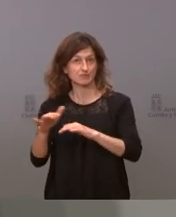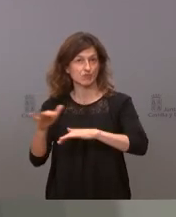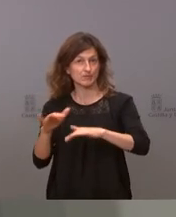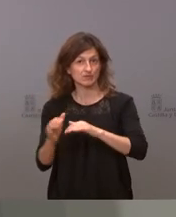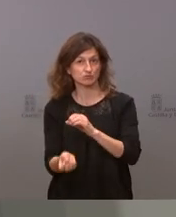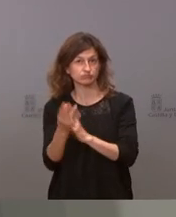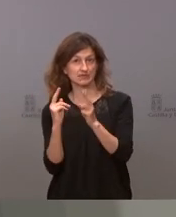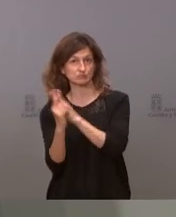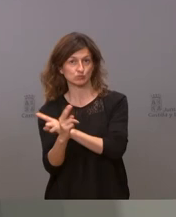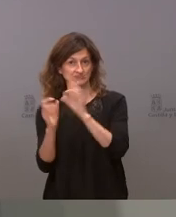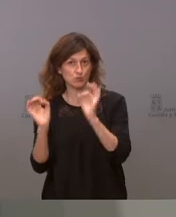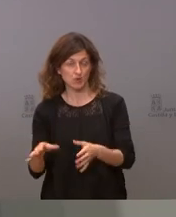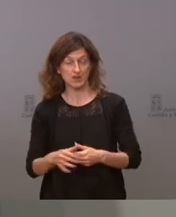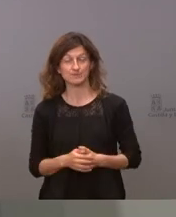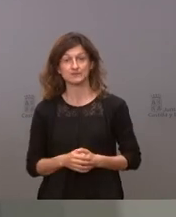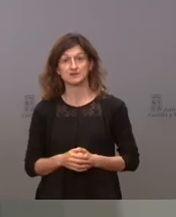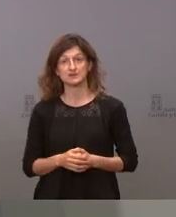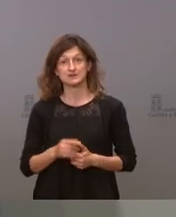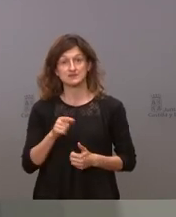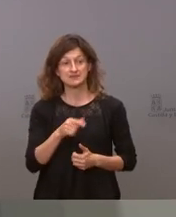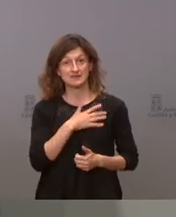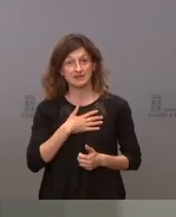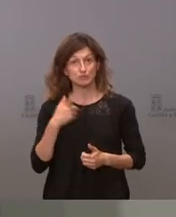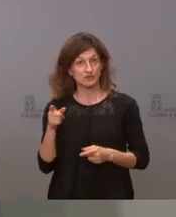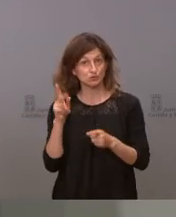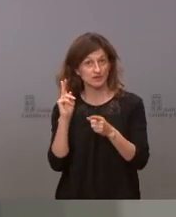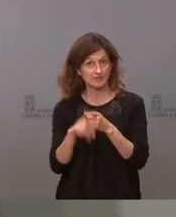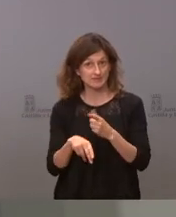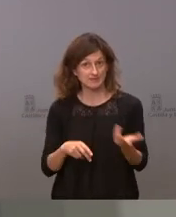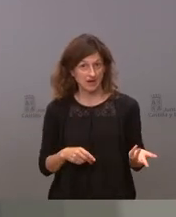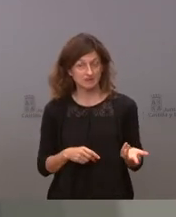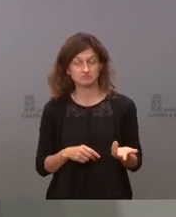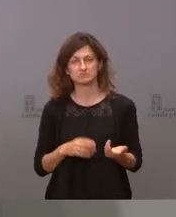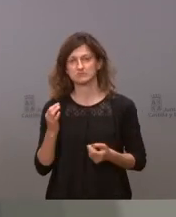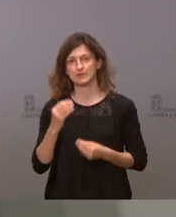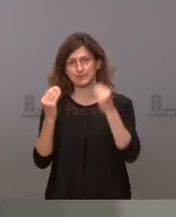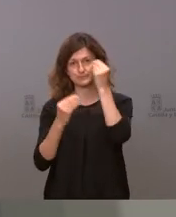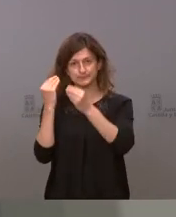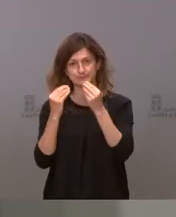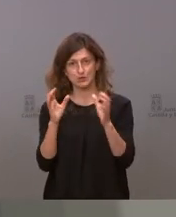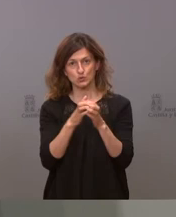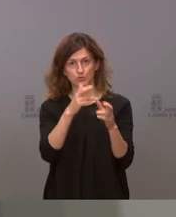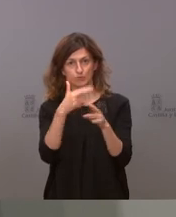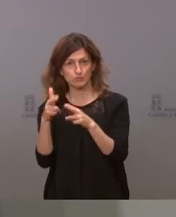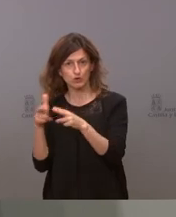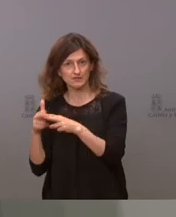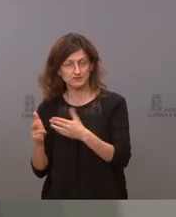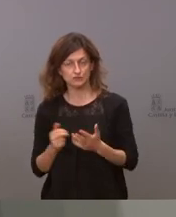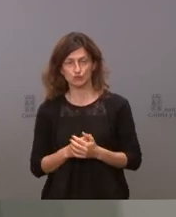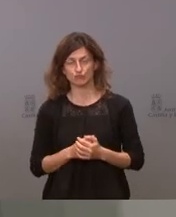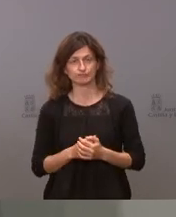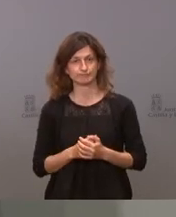de respuestas si nosotros queremos que esto no ocurra lo que deberíamos de plantearnos en todos los partidos políticos es